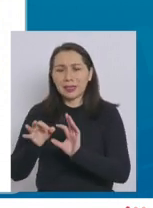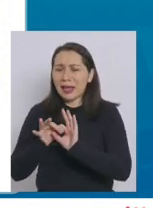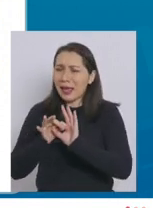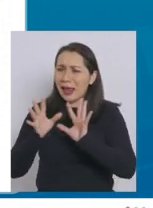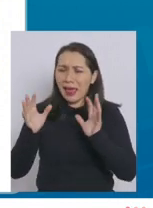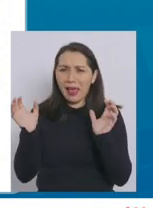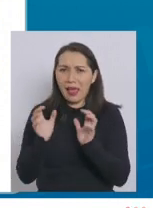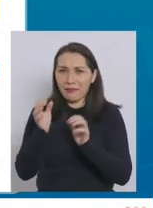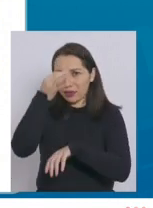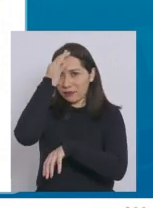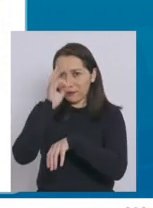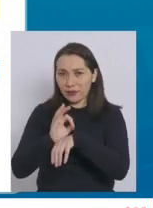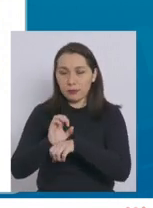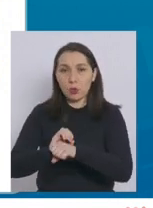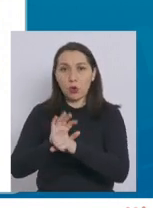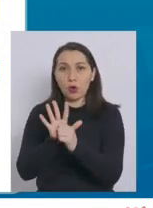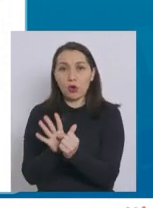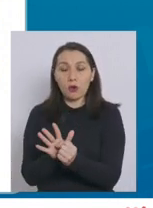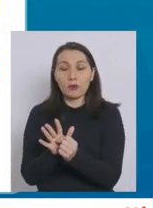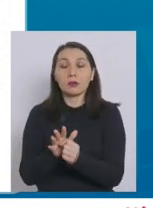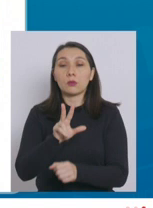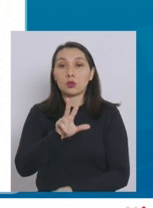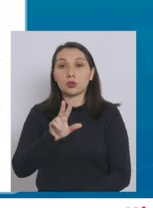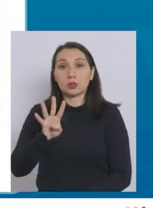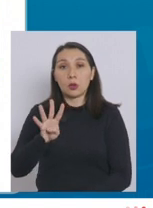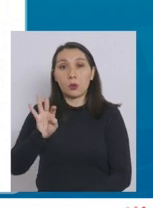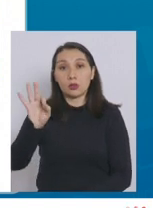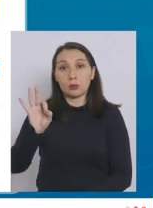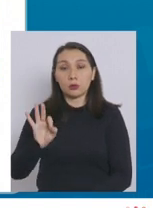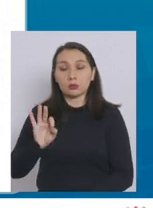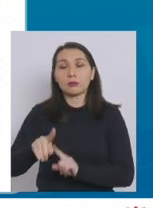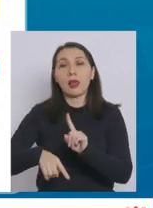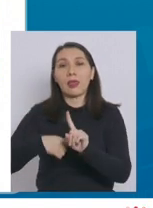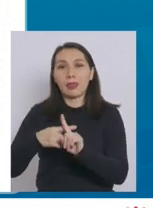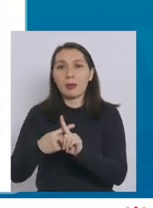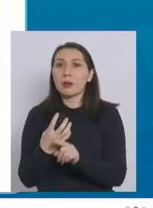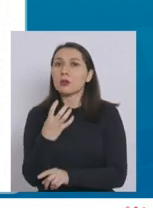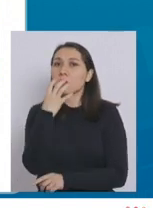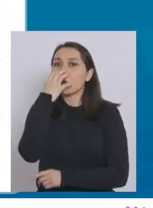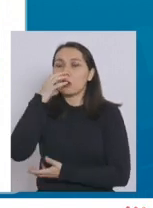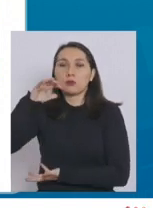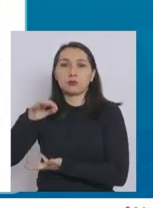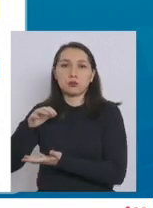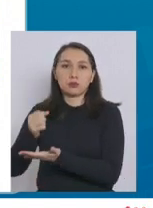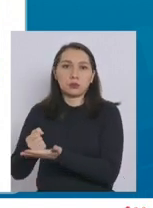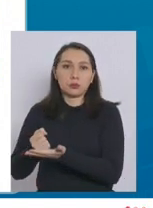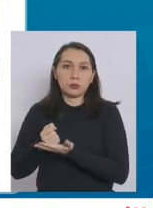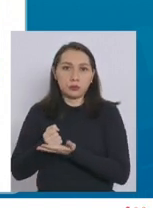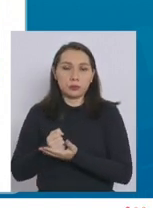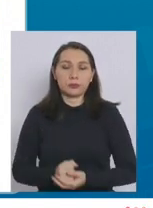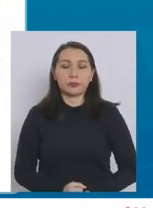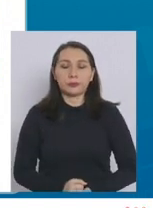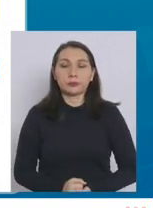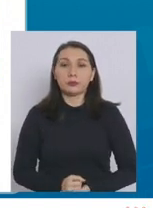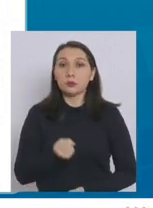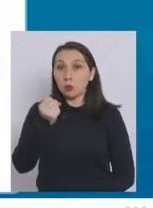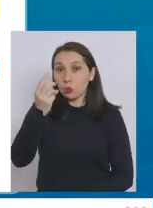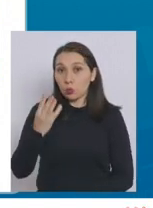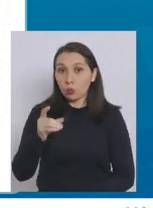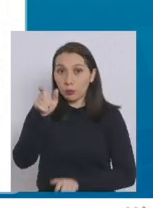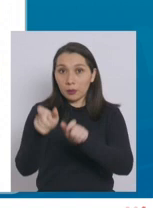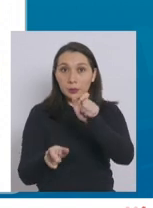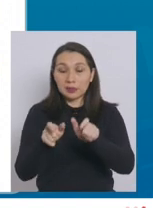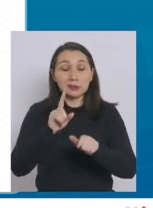graves de COVID-19, de los cuales el 84% está conectado a un ventilador mecánico. El número de